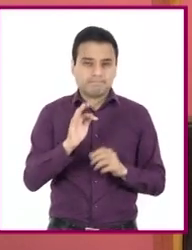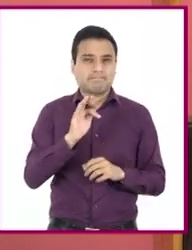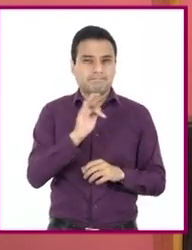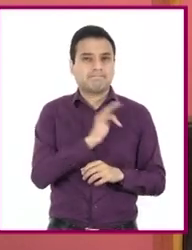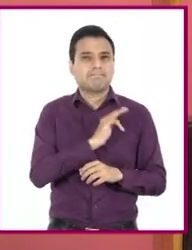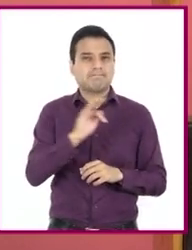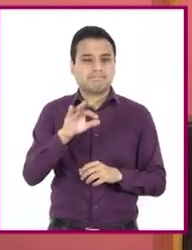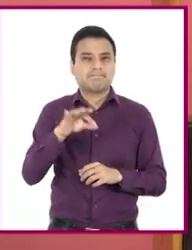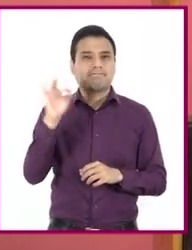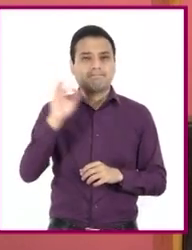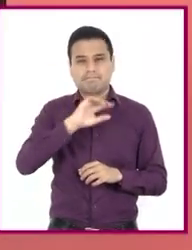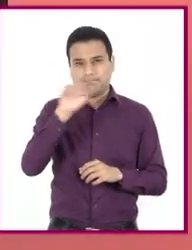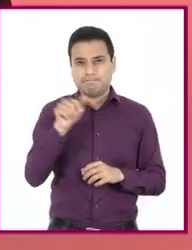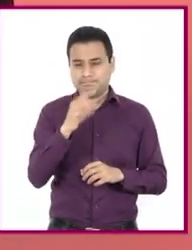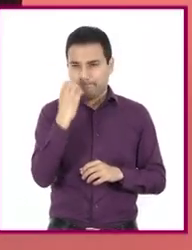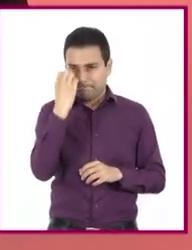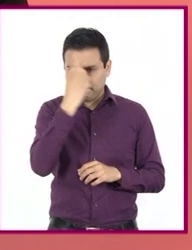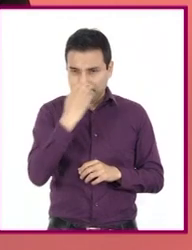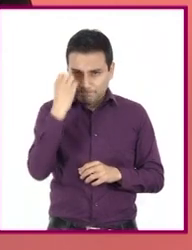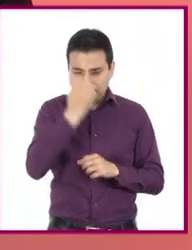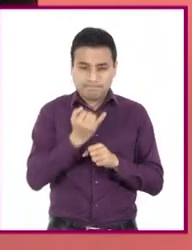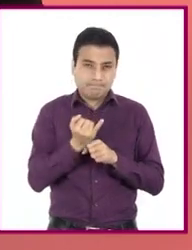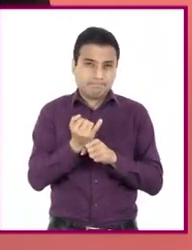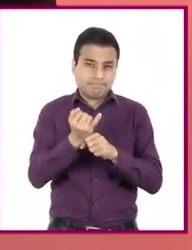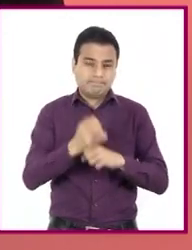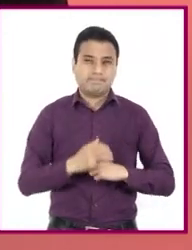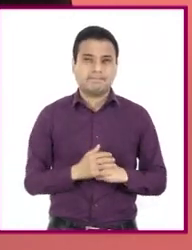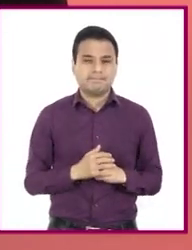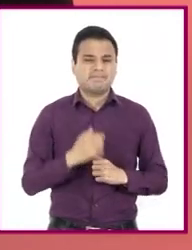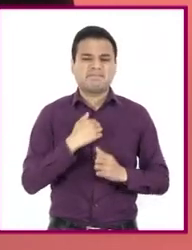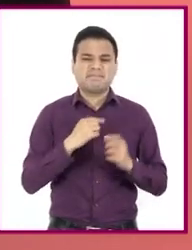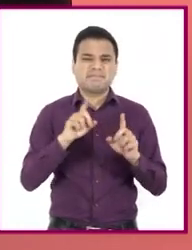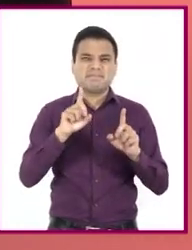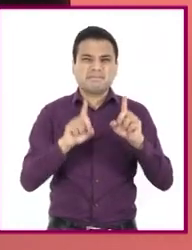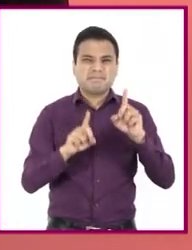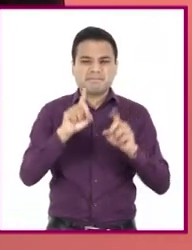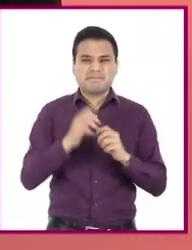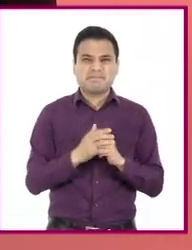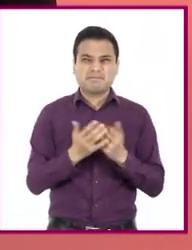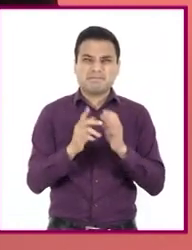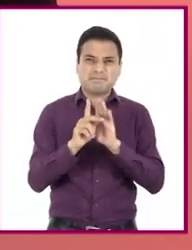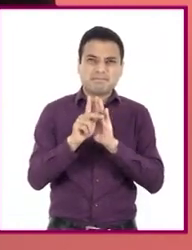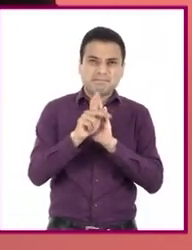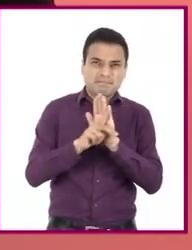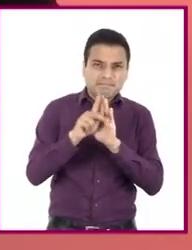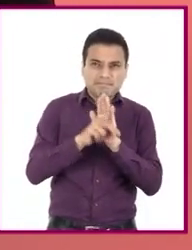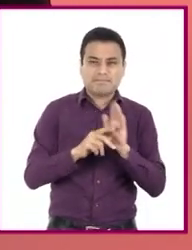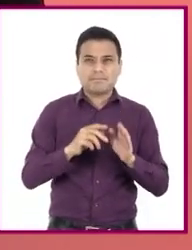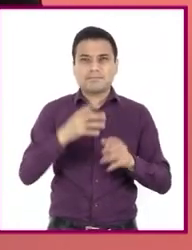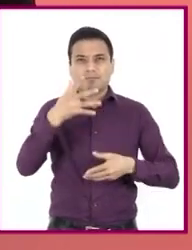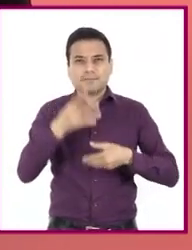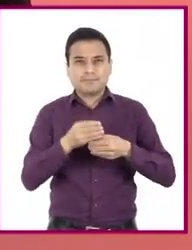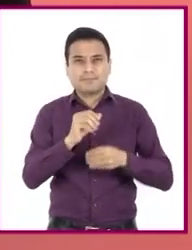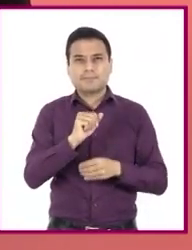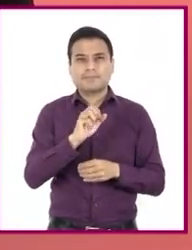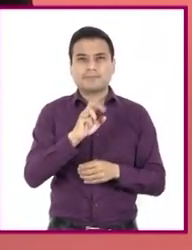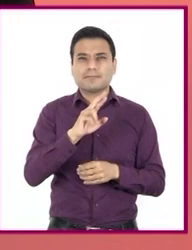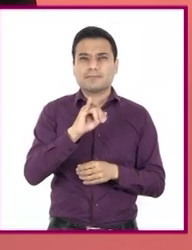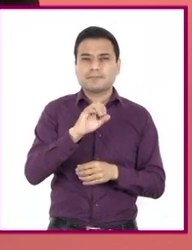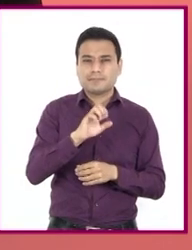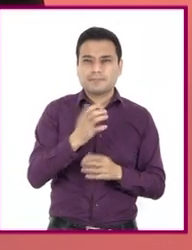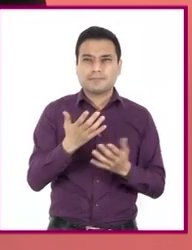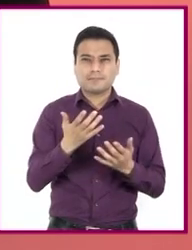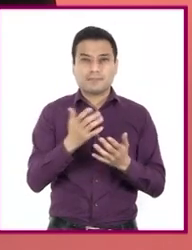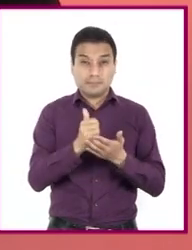información para consultarlo. Maestra, tengo una duda. ¿Las películas, series y documentales son fuentes audiovisuales?